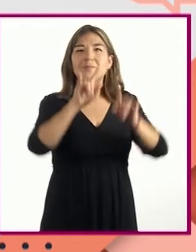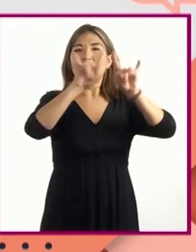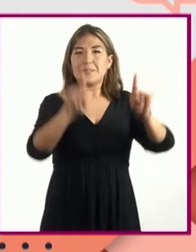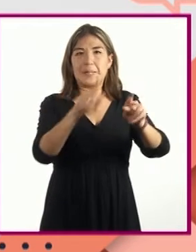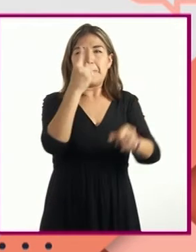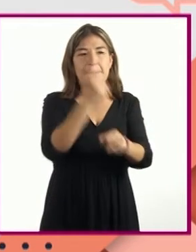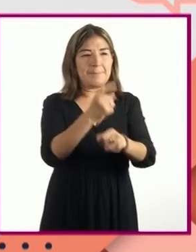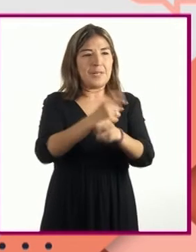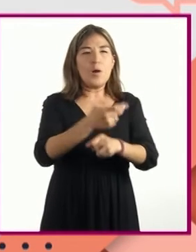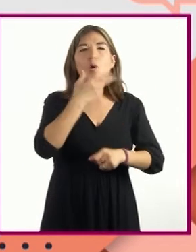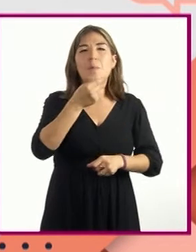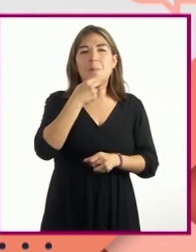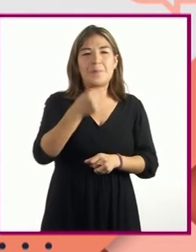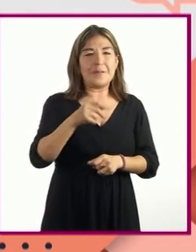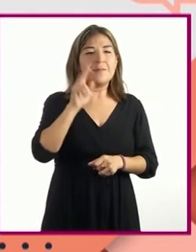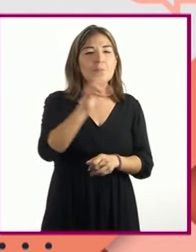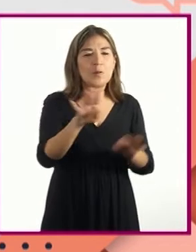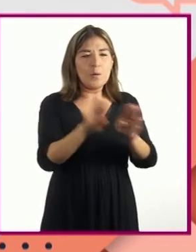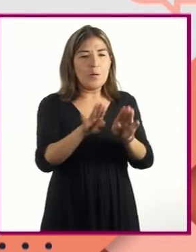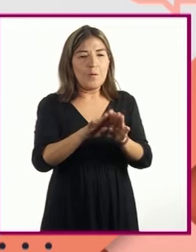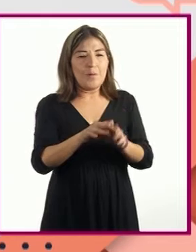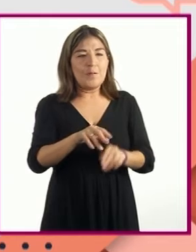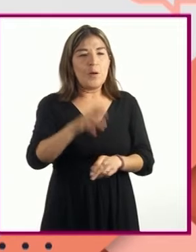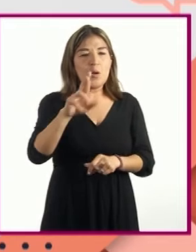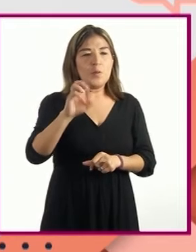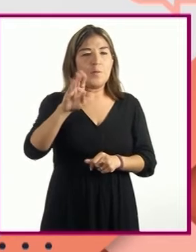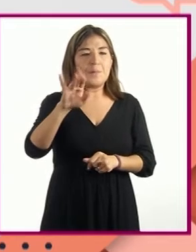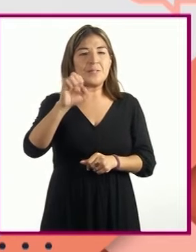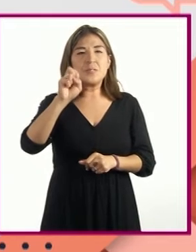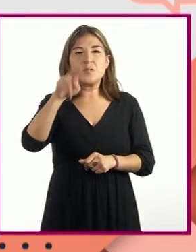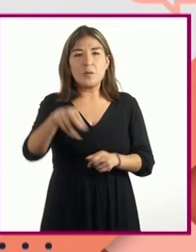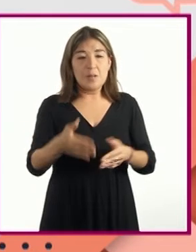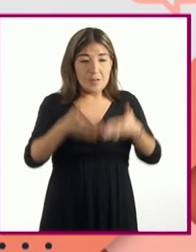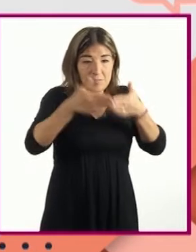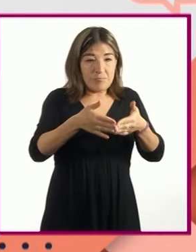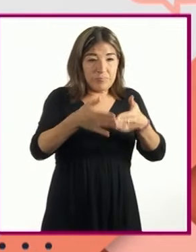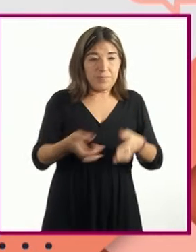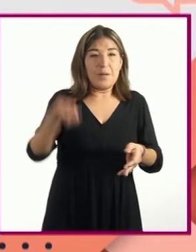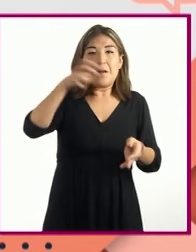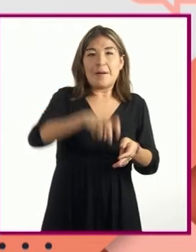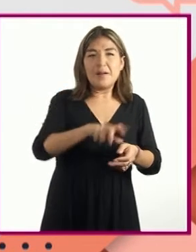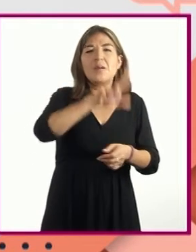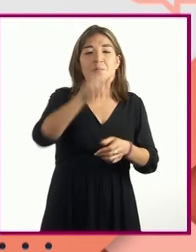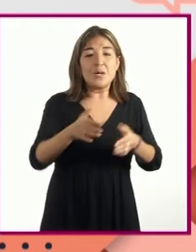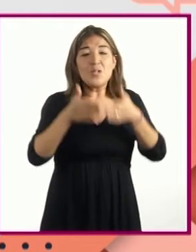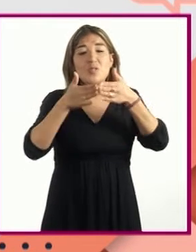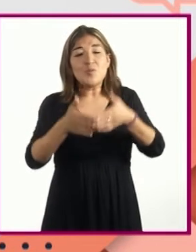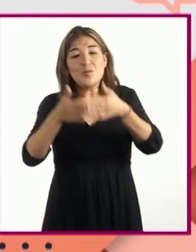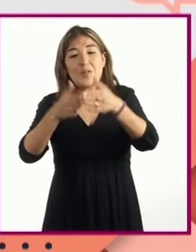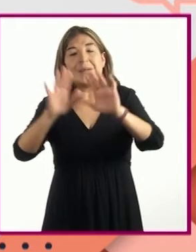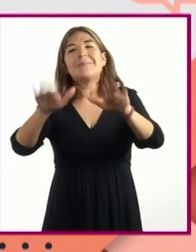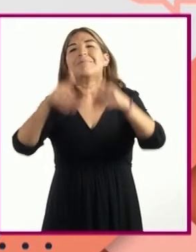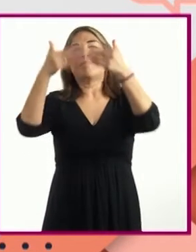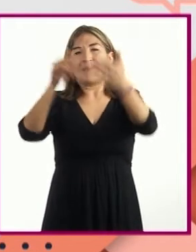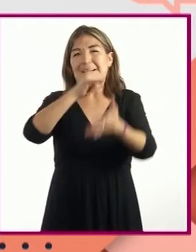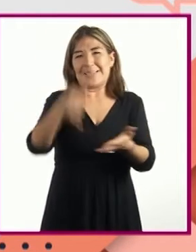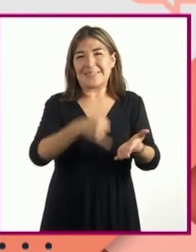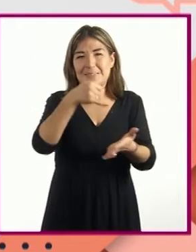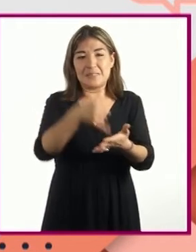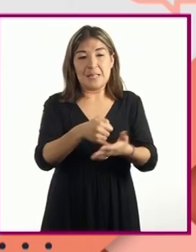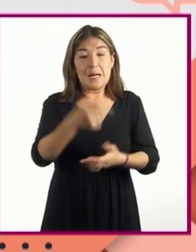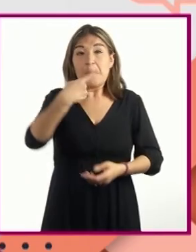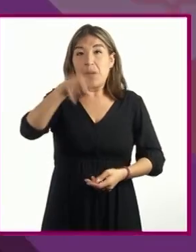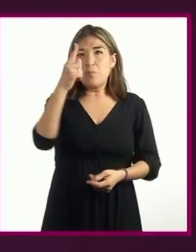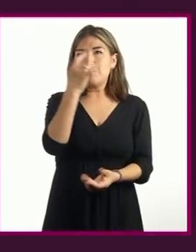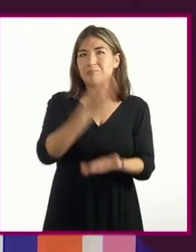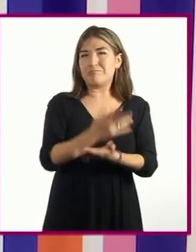Robinson Crouse toma el barco y en la segunda se observa el naufragio que él ha llegado a la isla pero solamente